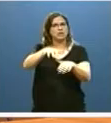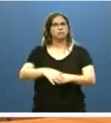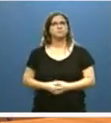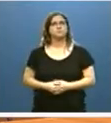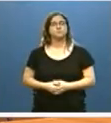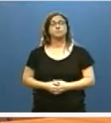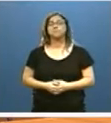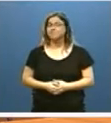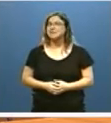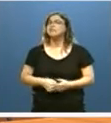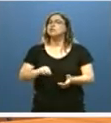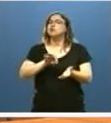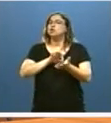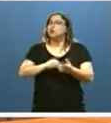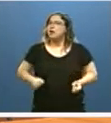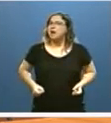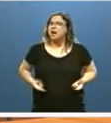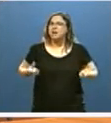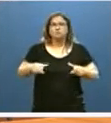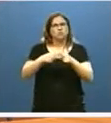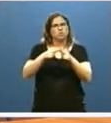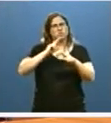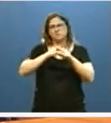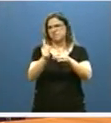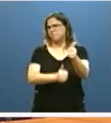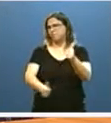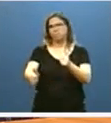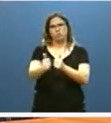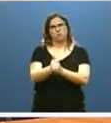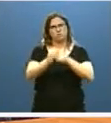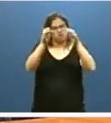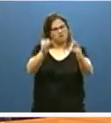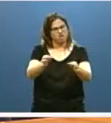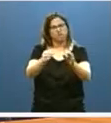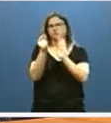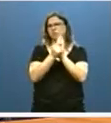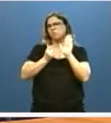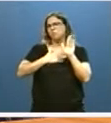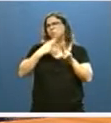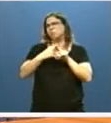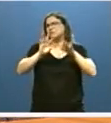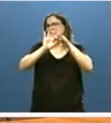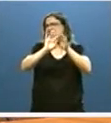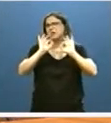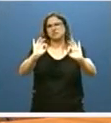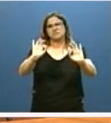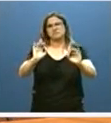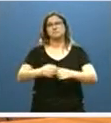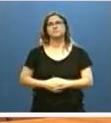Pero el gasto social es una absoluta prioridad y este va a seguir siendo un criterio fundamental de nuestra política presupuestaria.